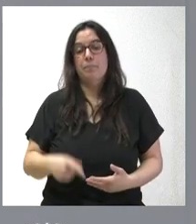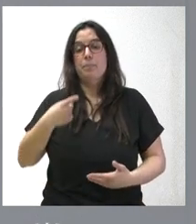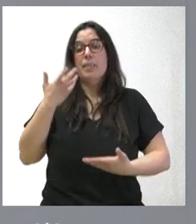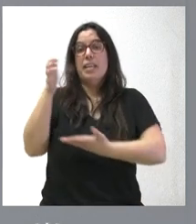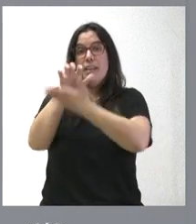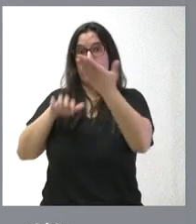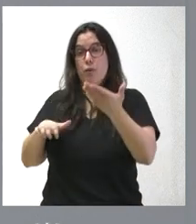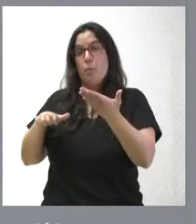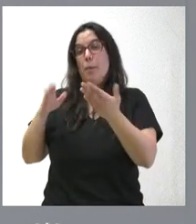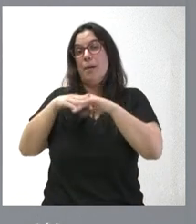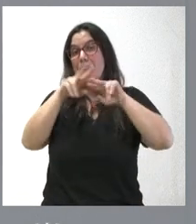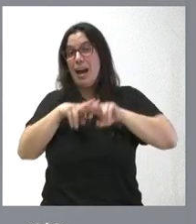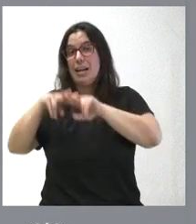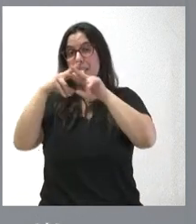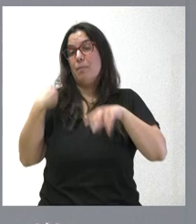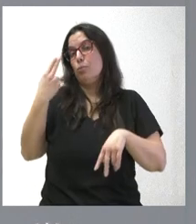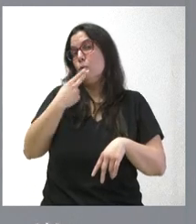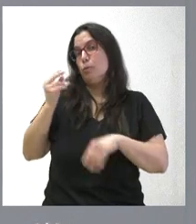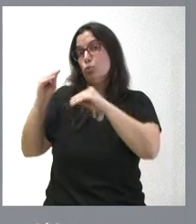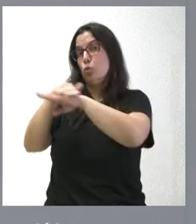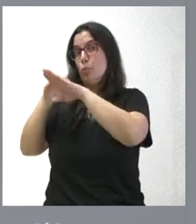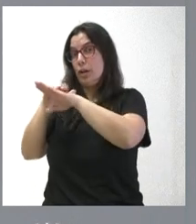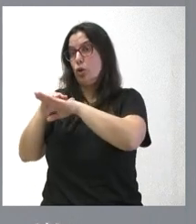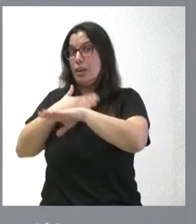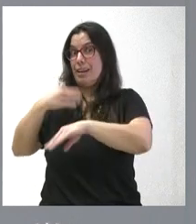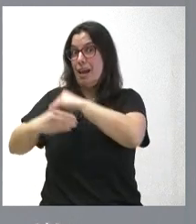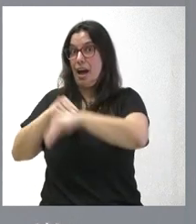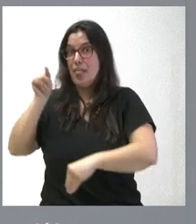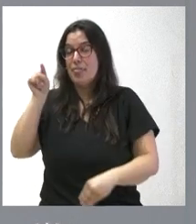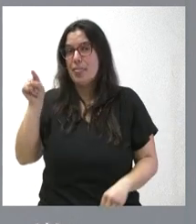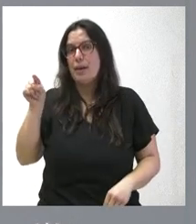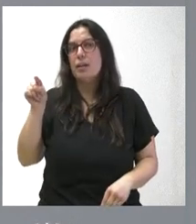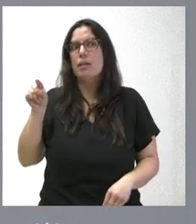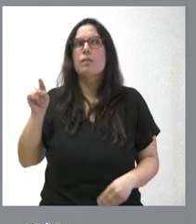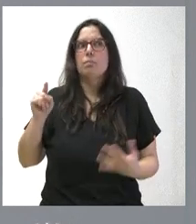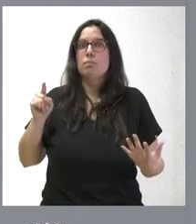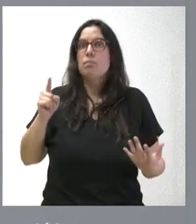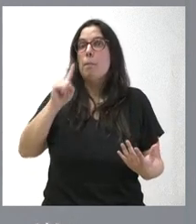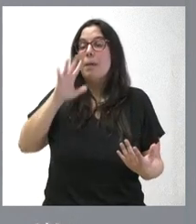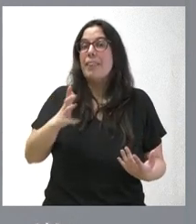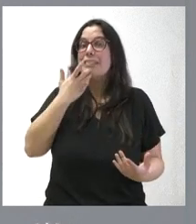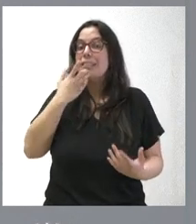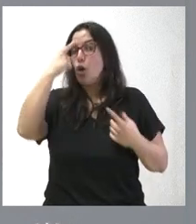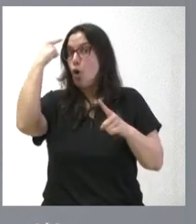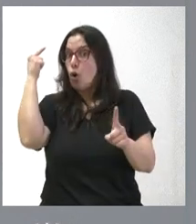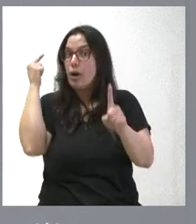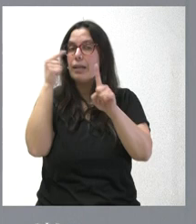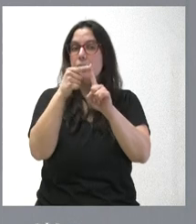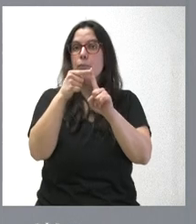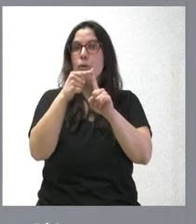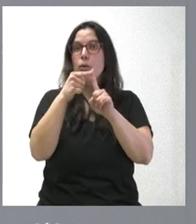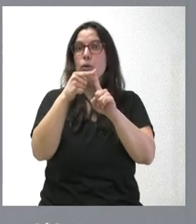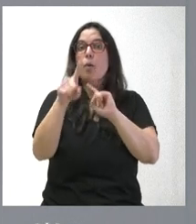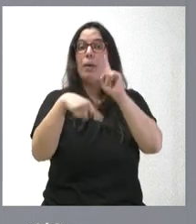análisis que ha comprometido el Gobierno nos parece que, si tiene como objetivo hacer la